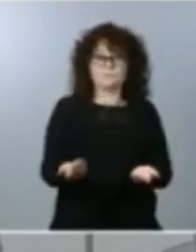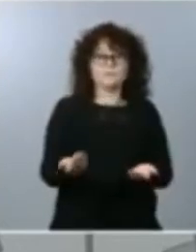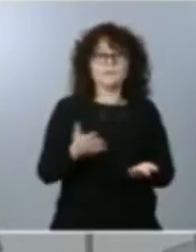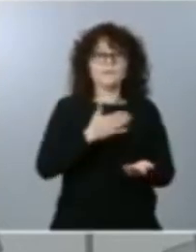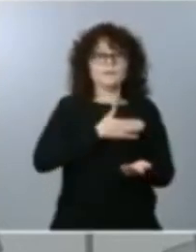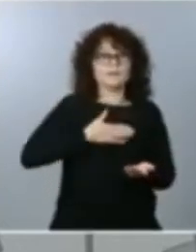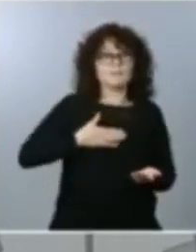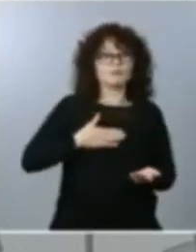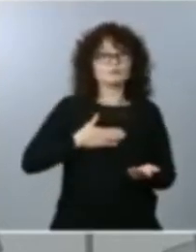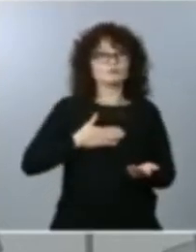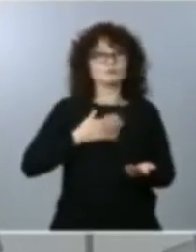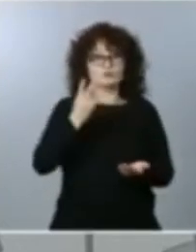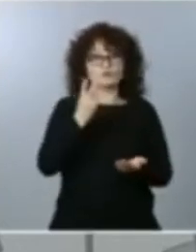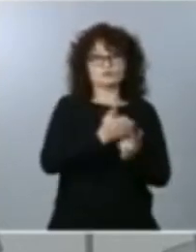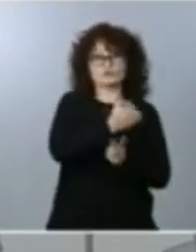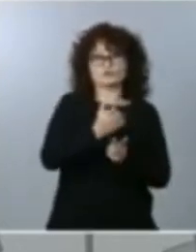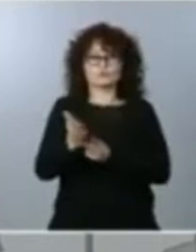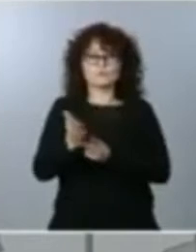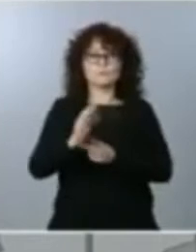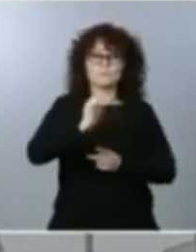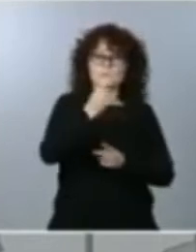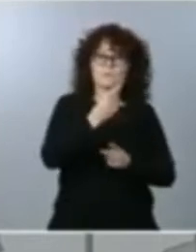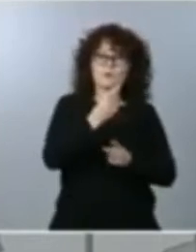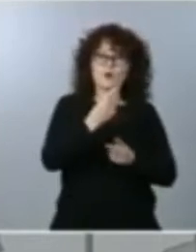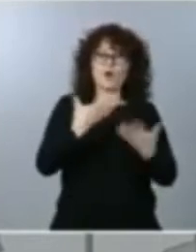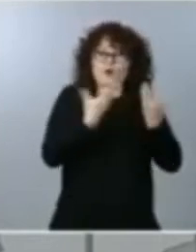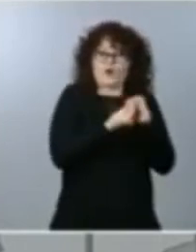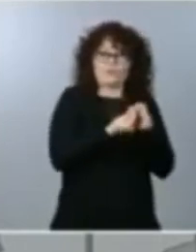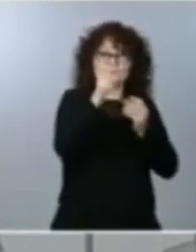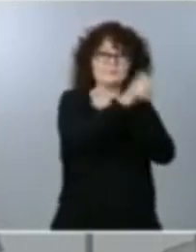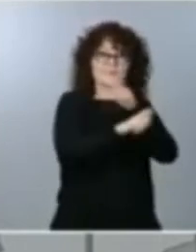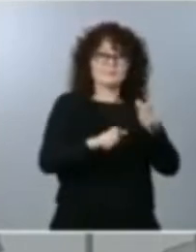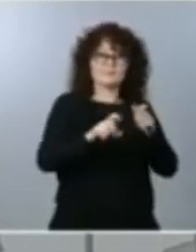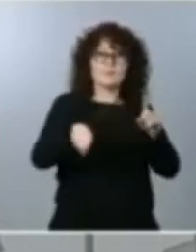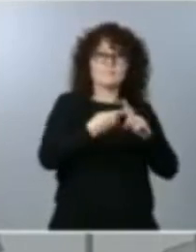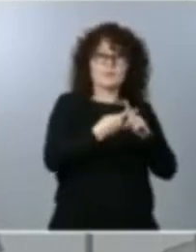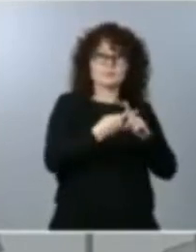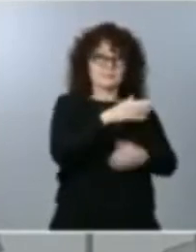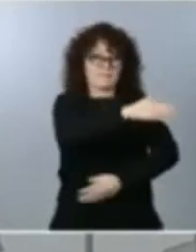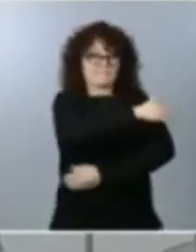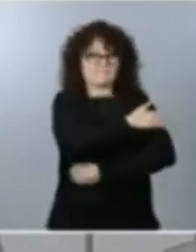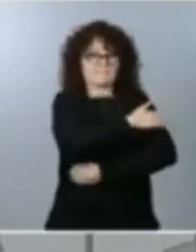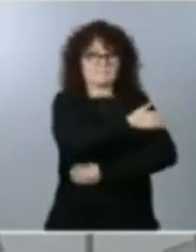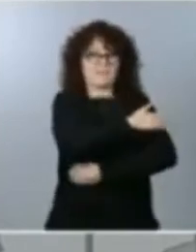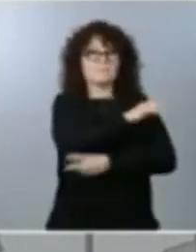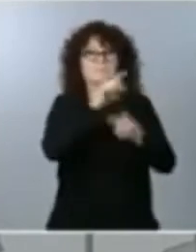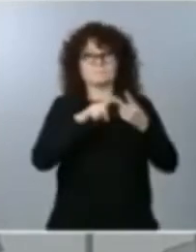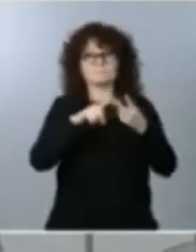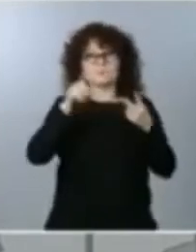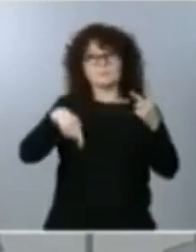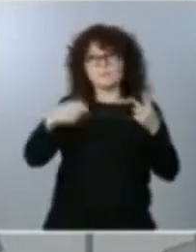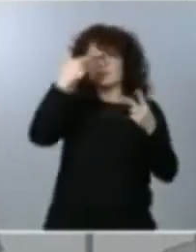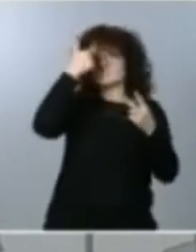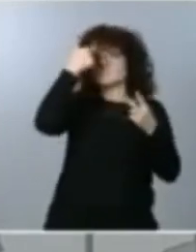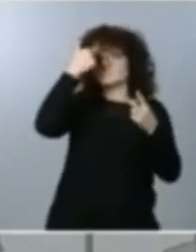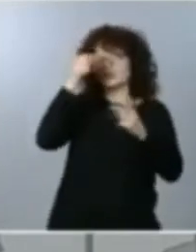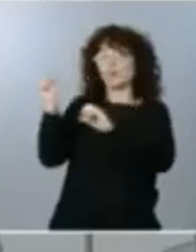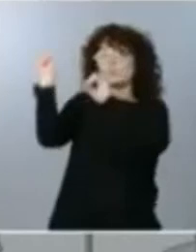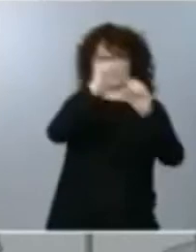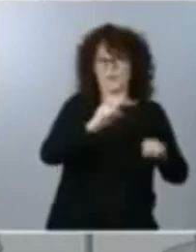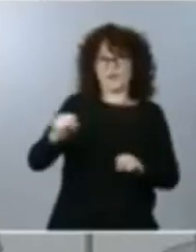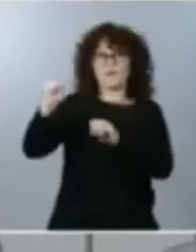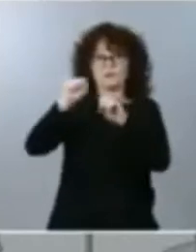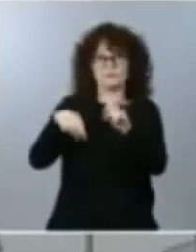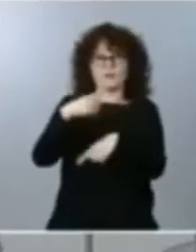abrazar a los que más queremos y también la obligación de protegerlos. Porque, sin duda, nuestra mayor aspiración es poder vivir y compartir muchas